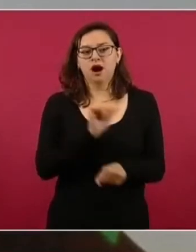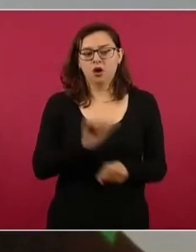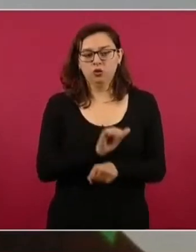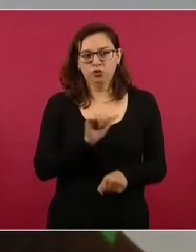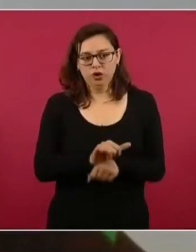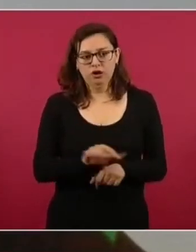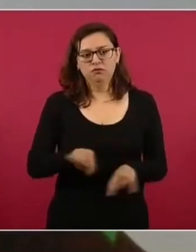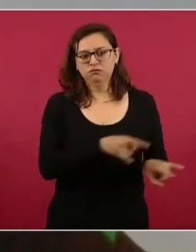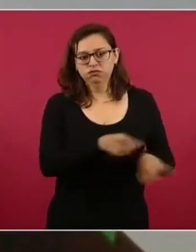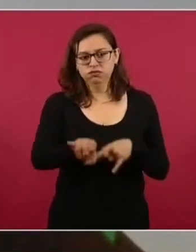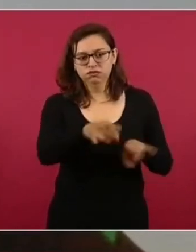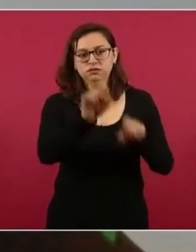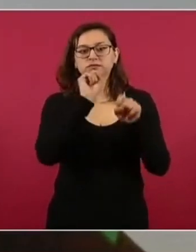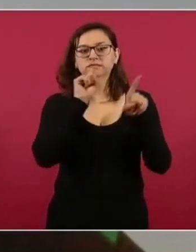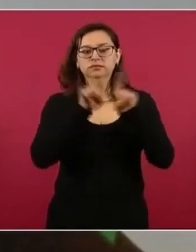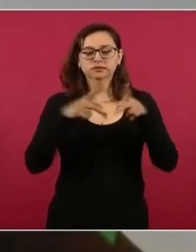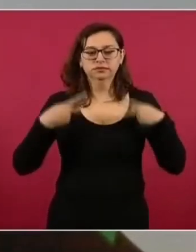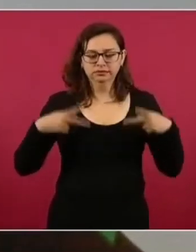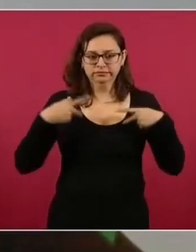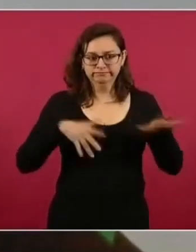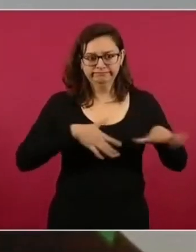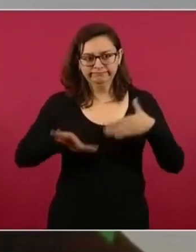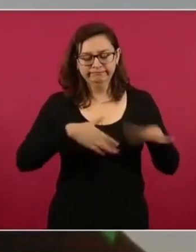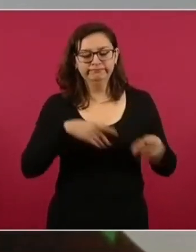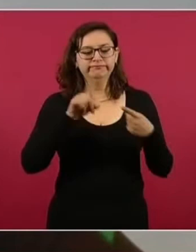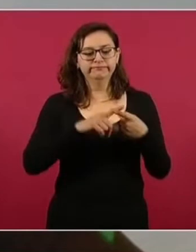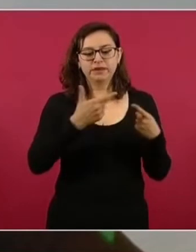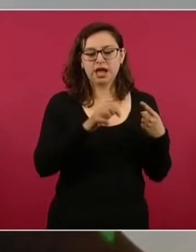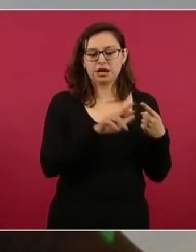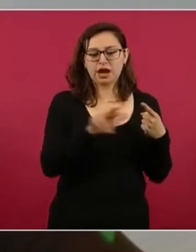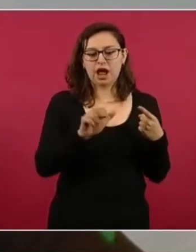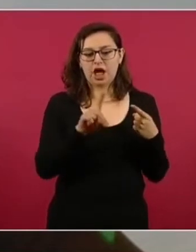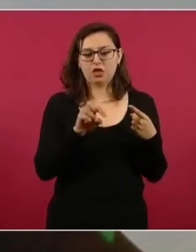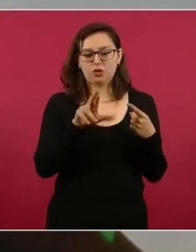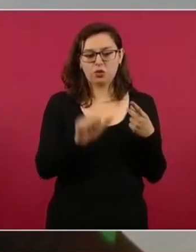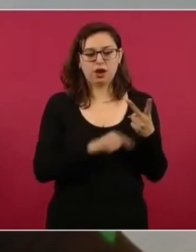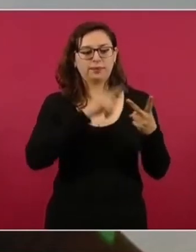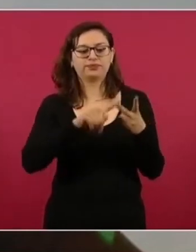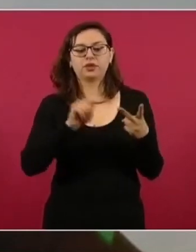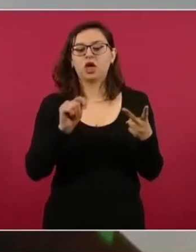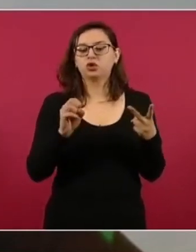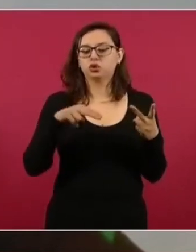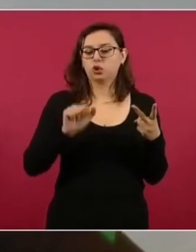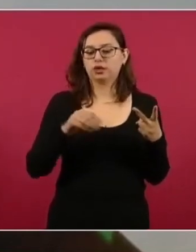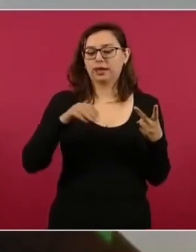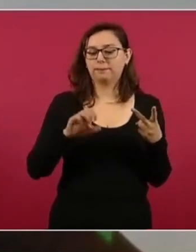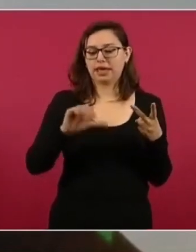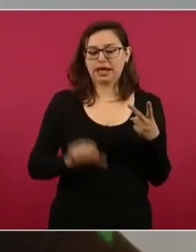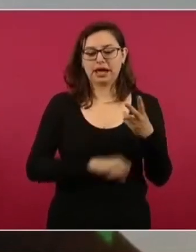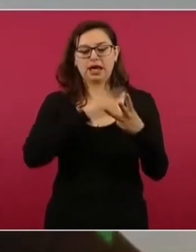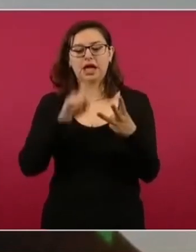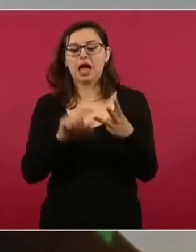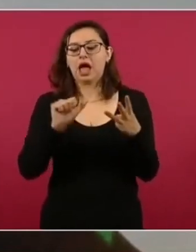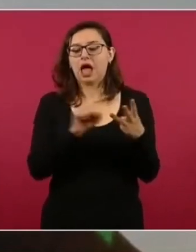las personas. El puente Herradura de Santa María Huatulco, el puente Tonameca de Santa María Tonameca y el puente